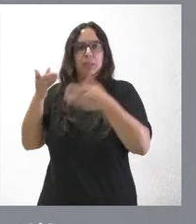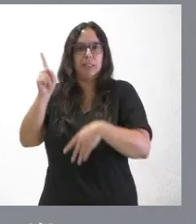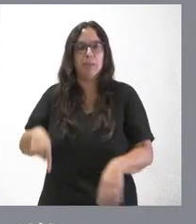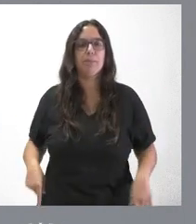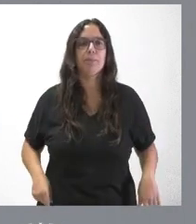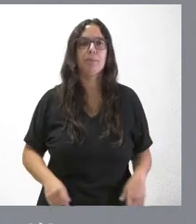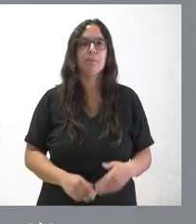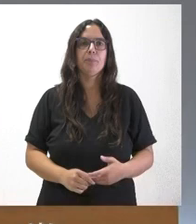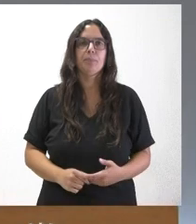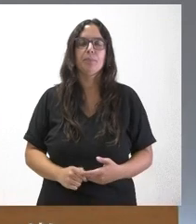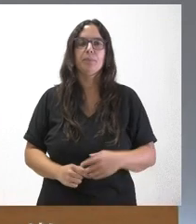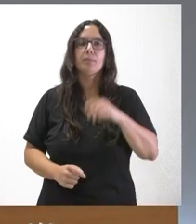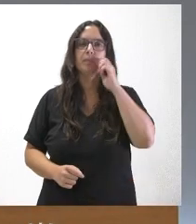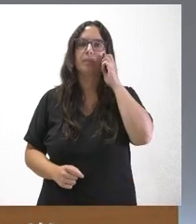presente.